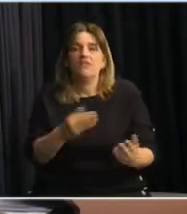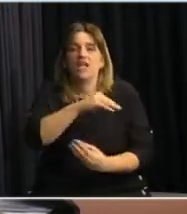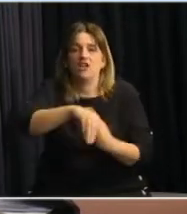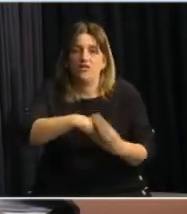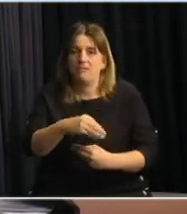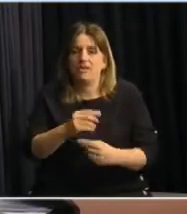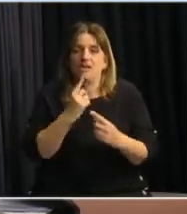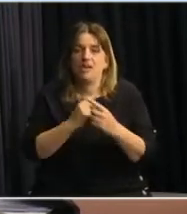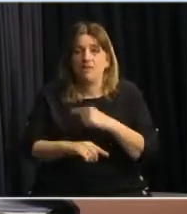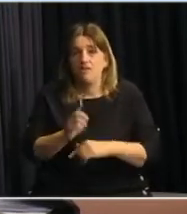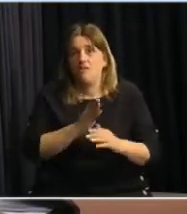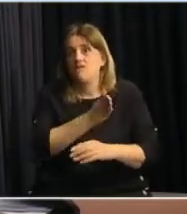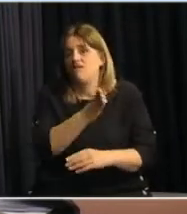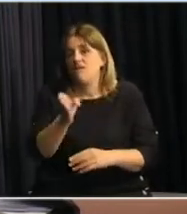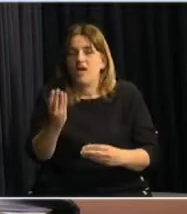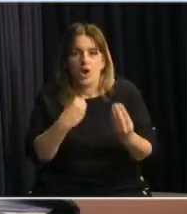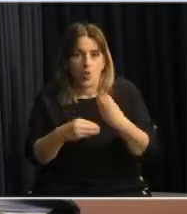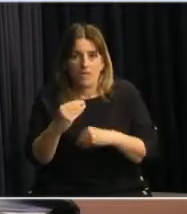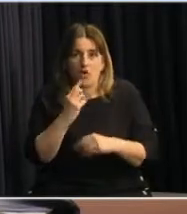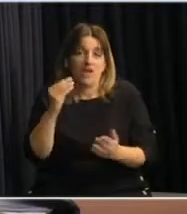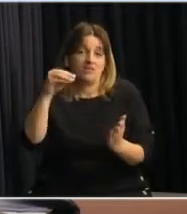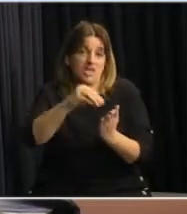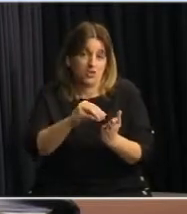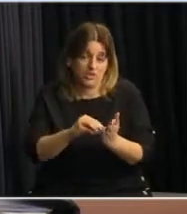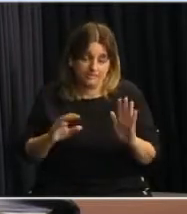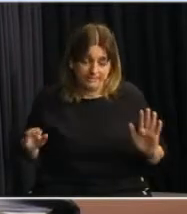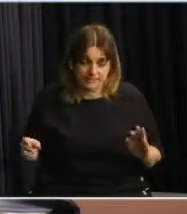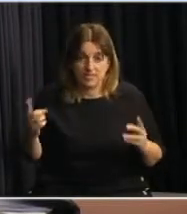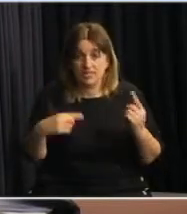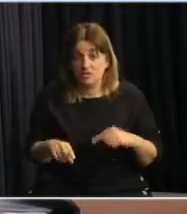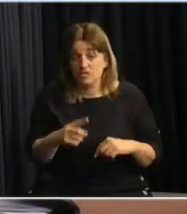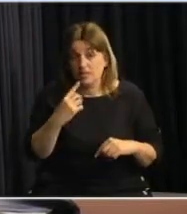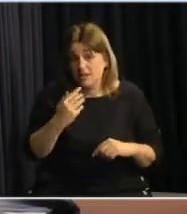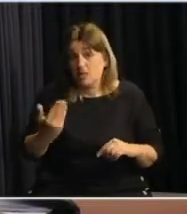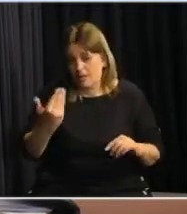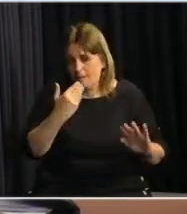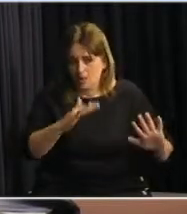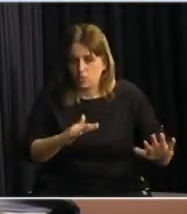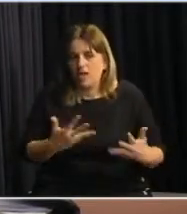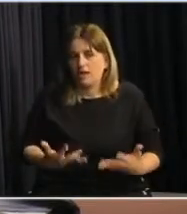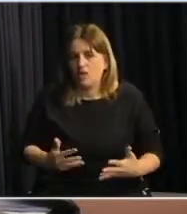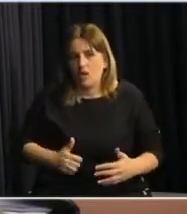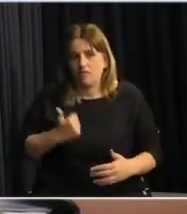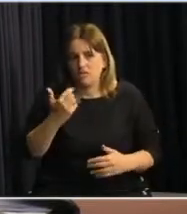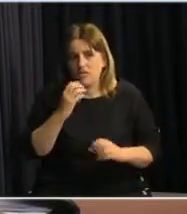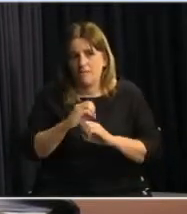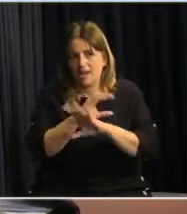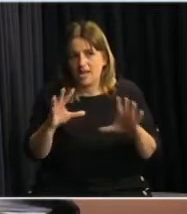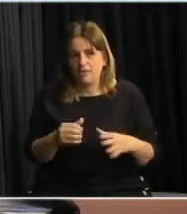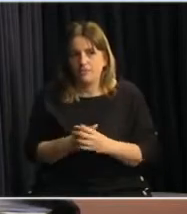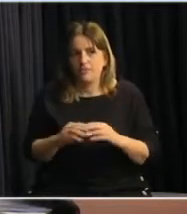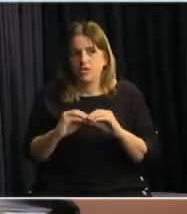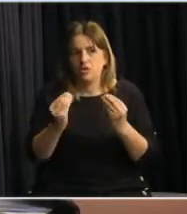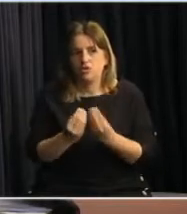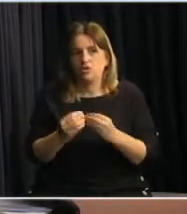usuarias de los comedores escolares a que se inscriban. En el marco de esta pregunta también quiero hacer una acotación. Nuestros 9